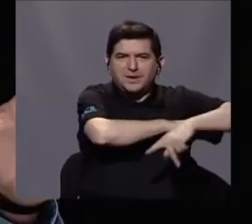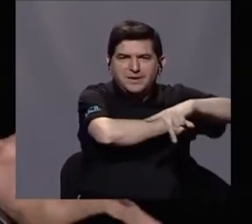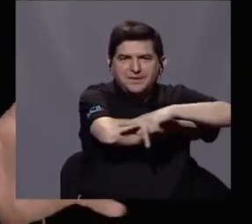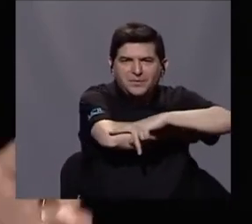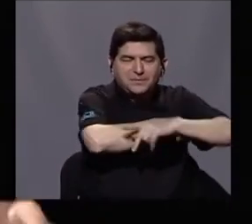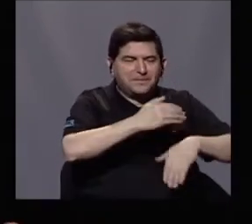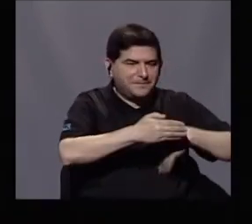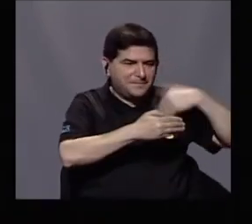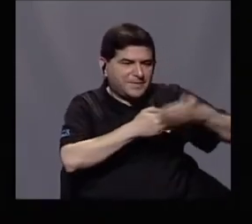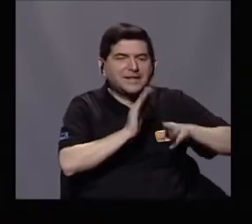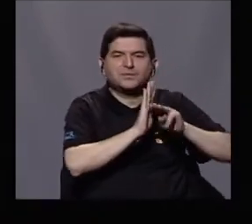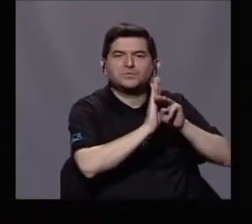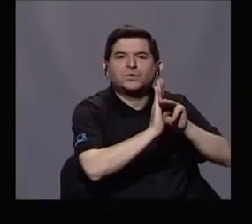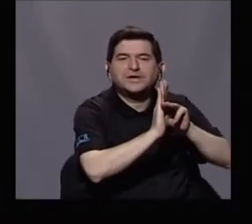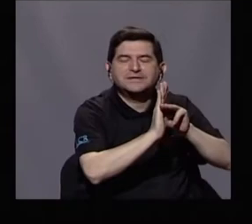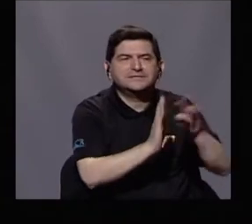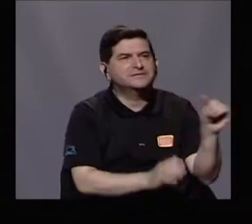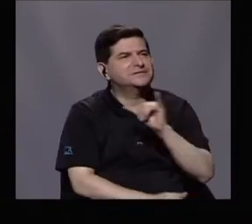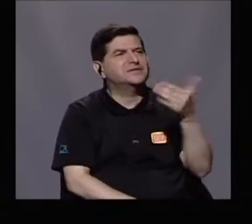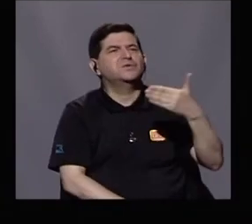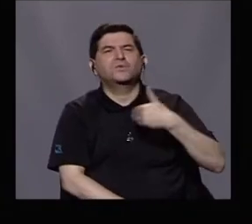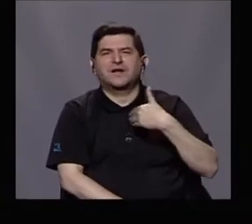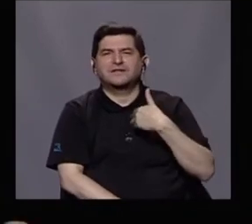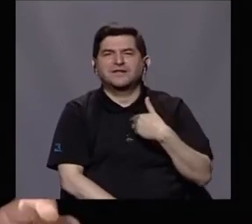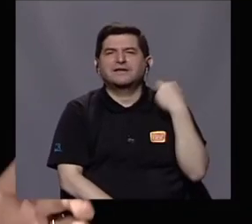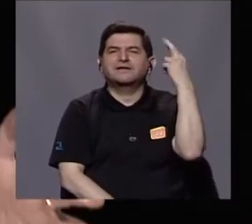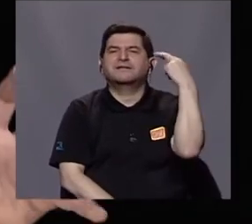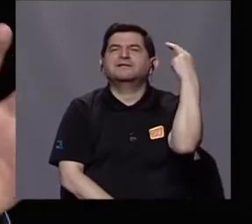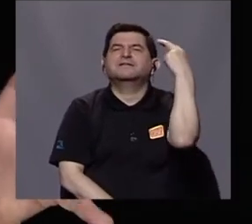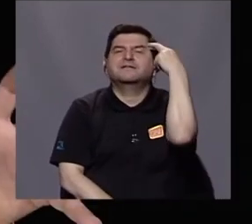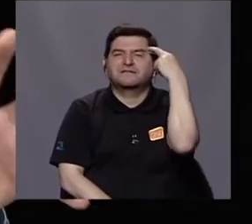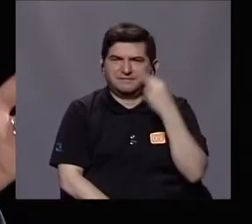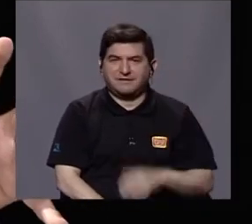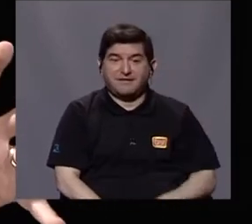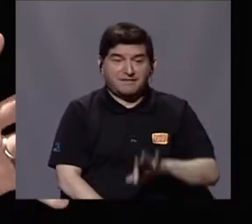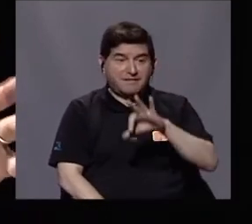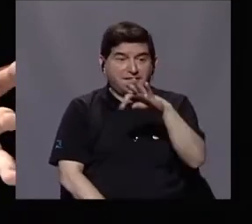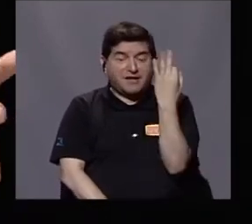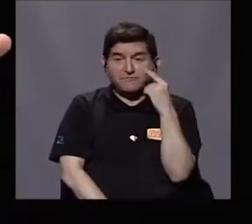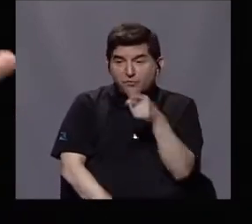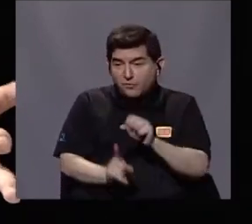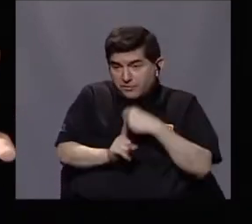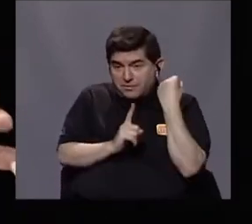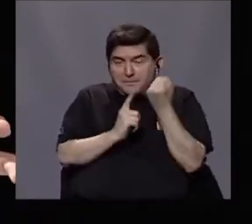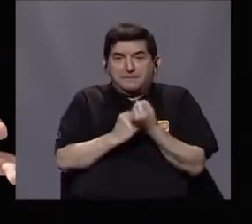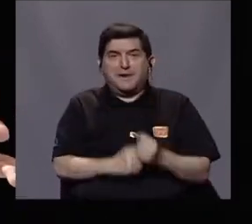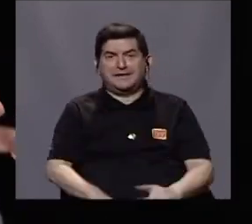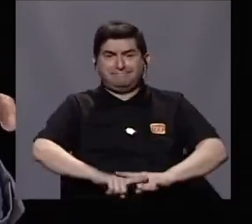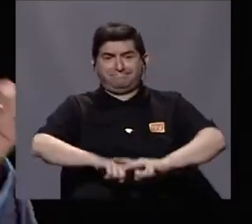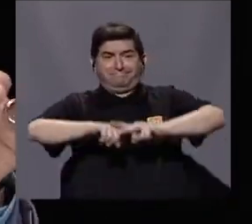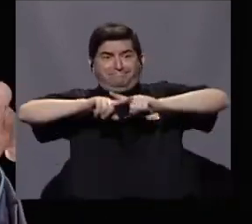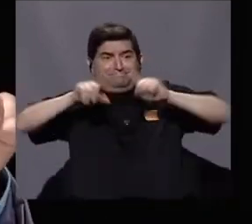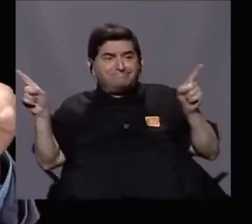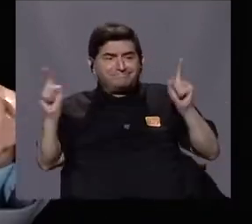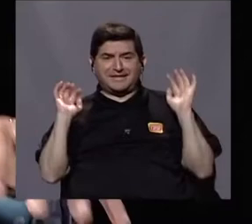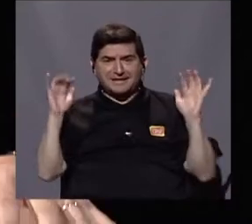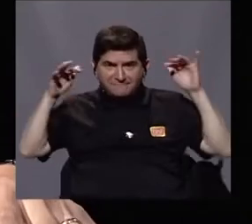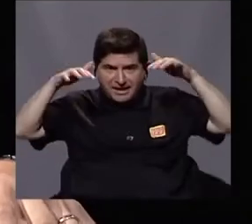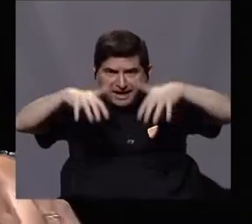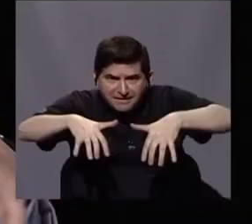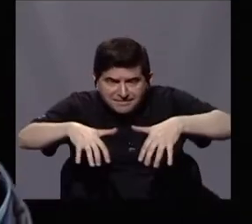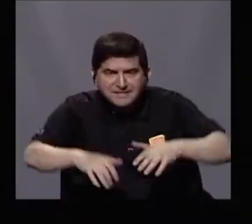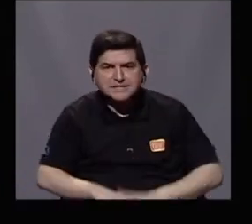vivió después de un modelo, también tengamos una reflexión sobre cómo apunta esto a la gran diferenciación de las migraciones